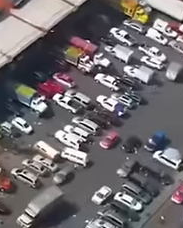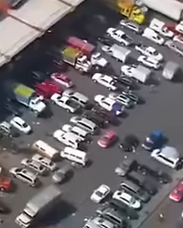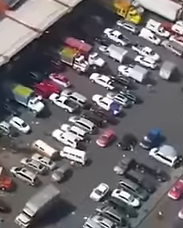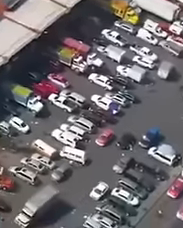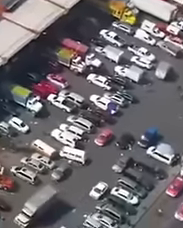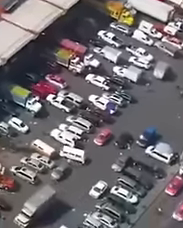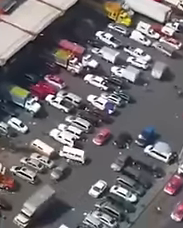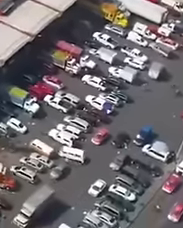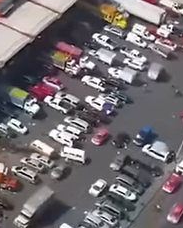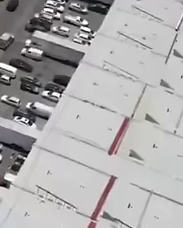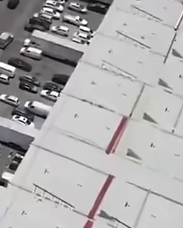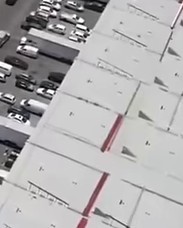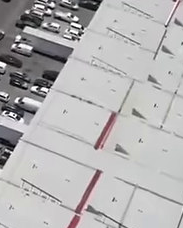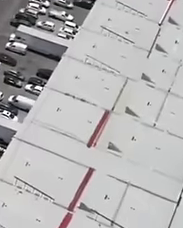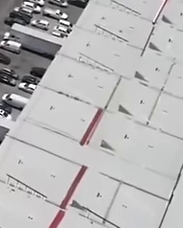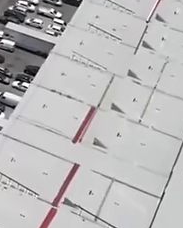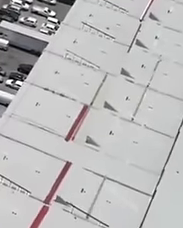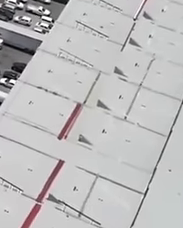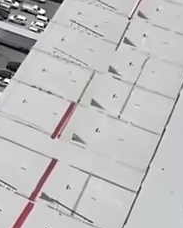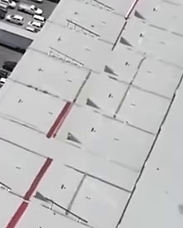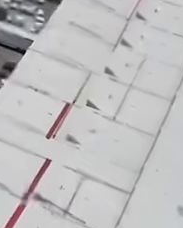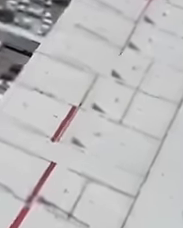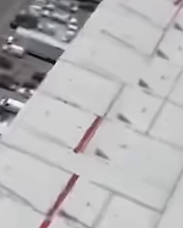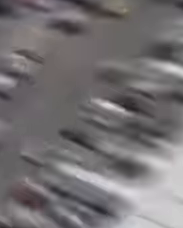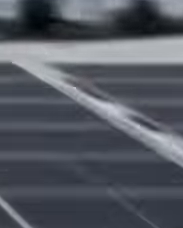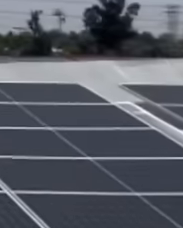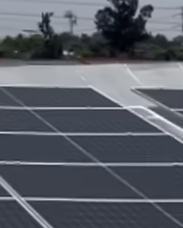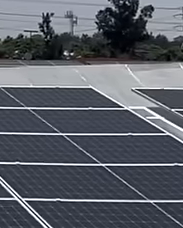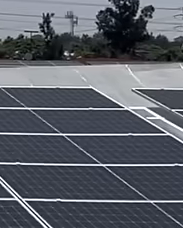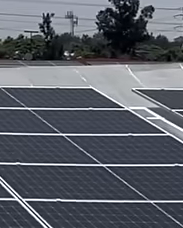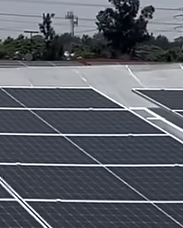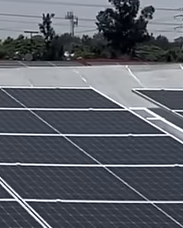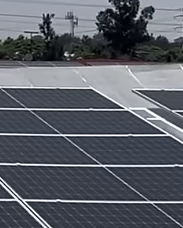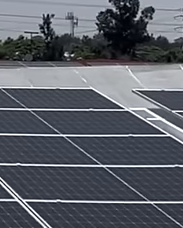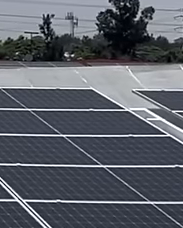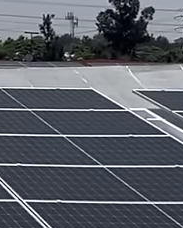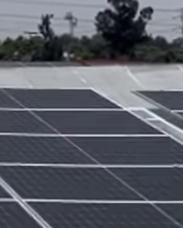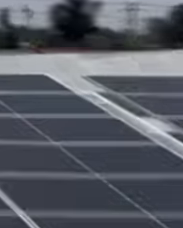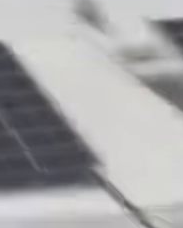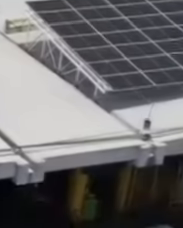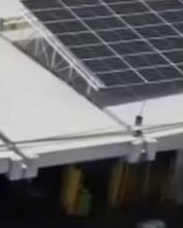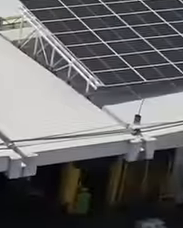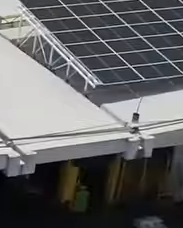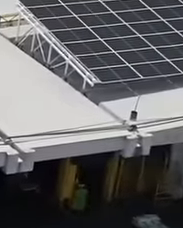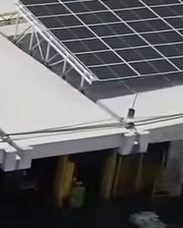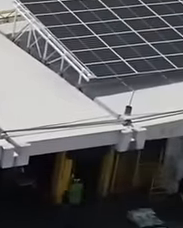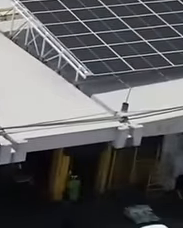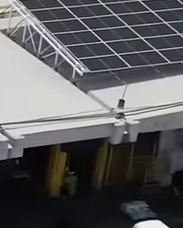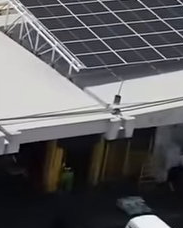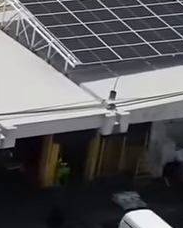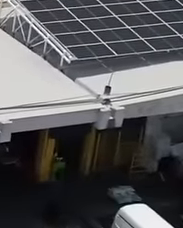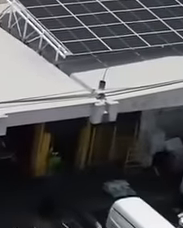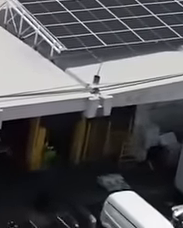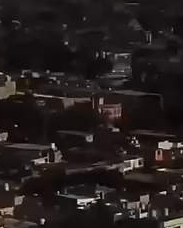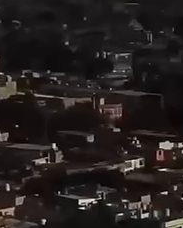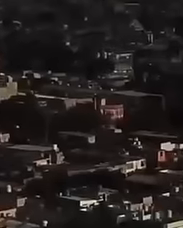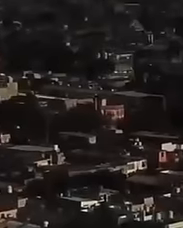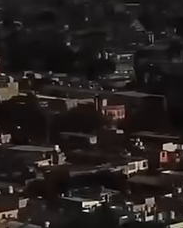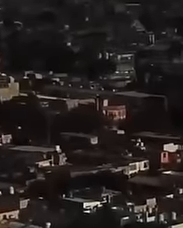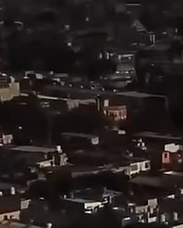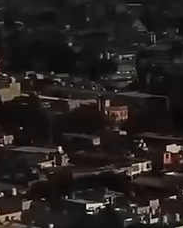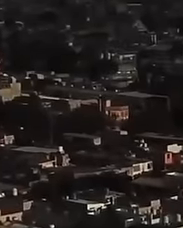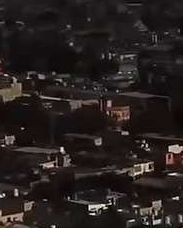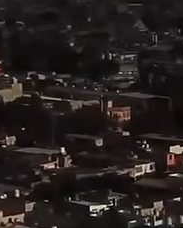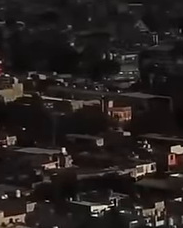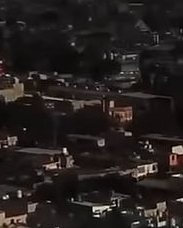días, que tendrán electricidad barata, que tendrán ventajas, y que la jefa está a su servicio y que se trata,